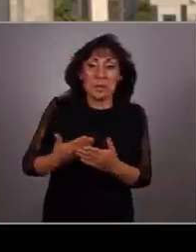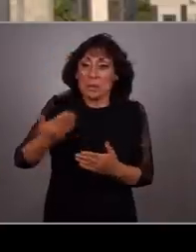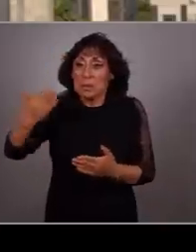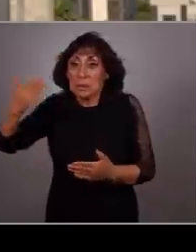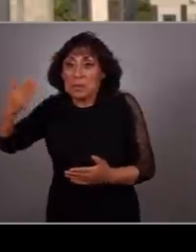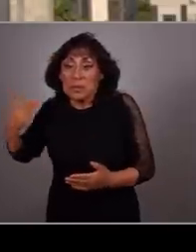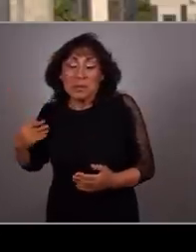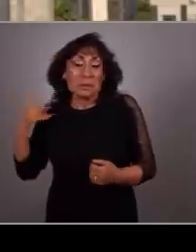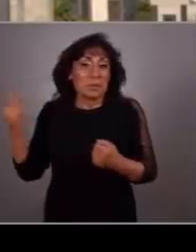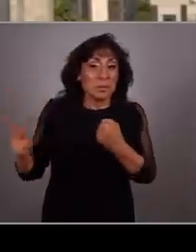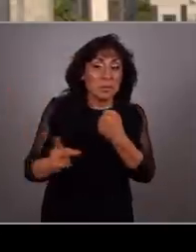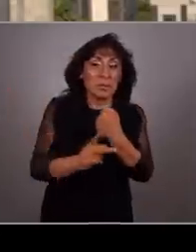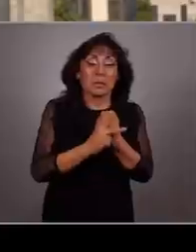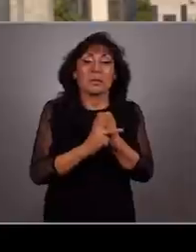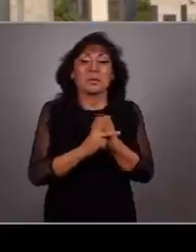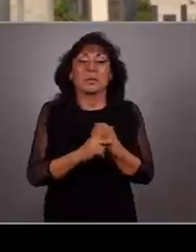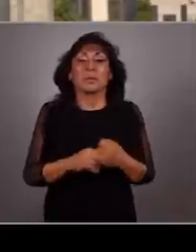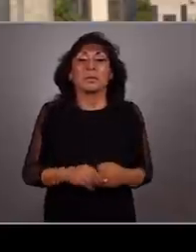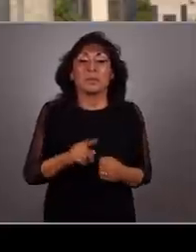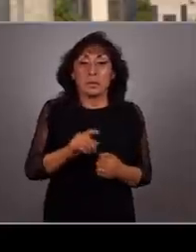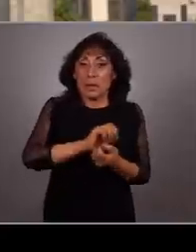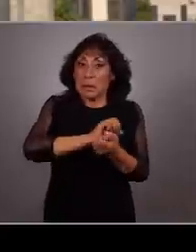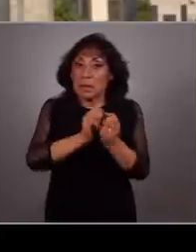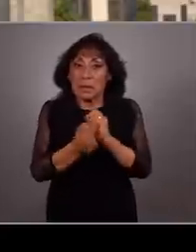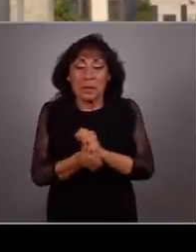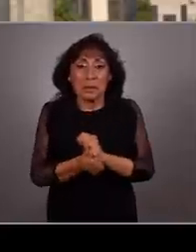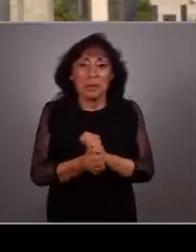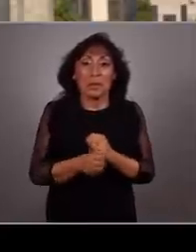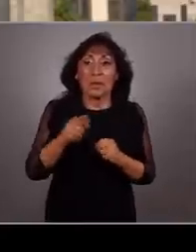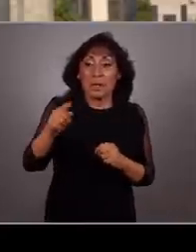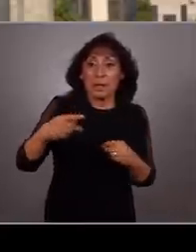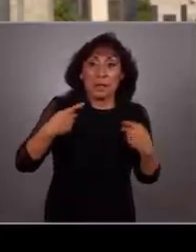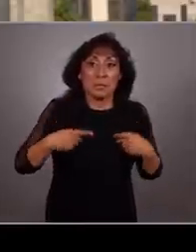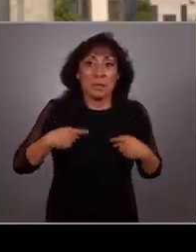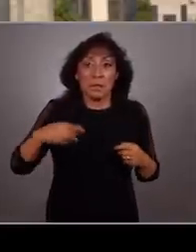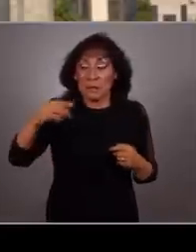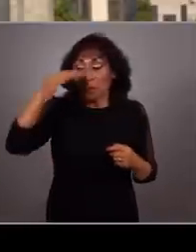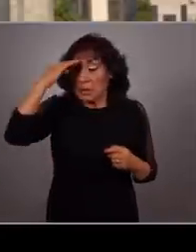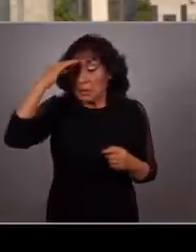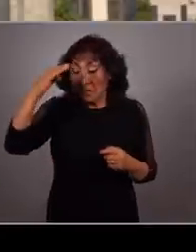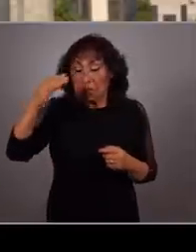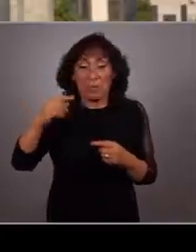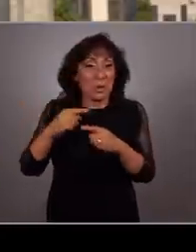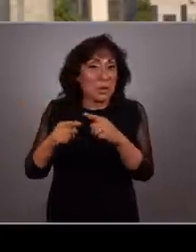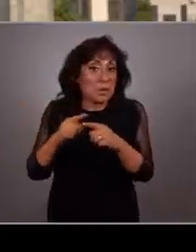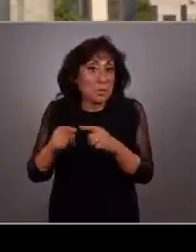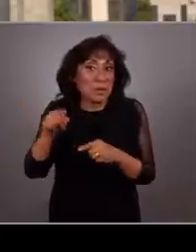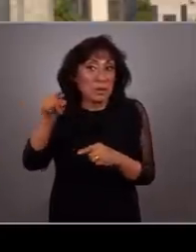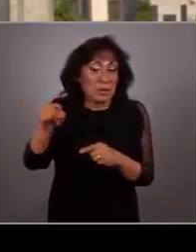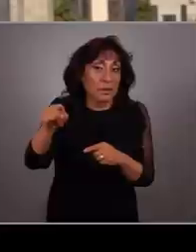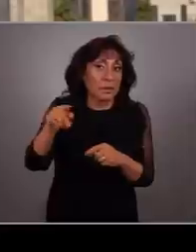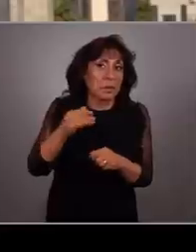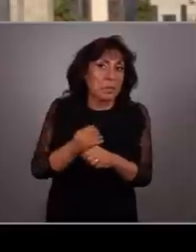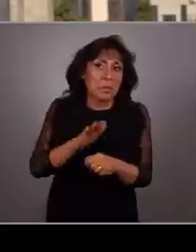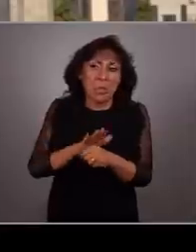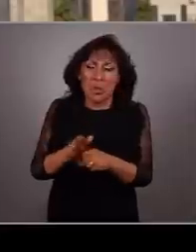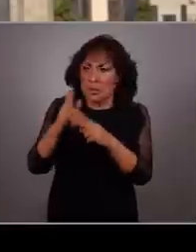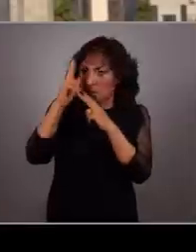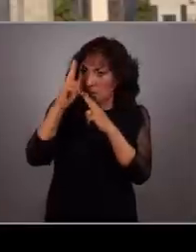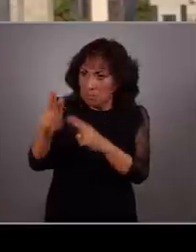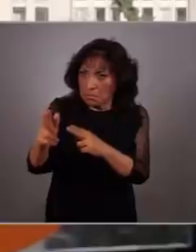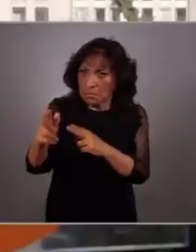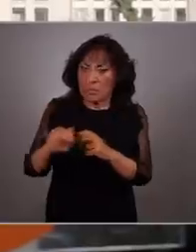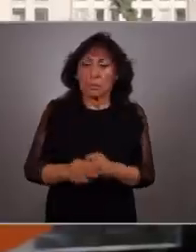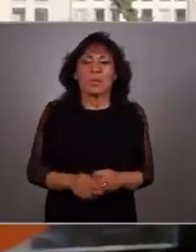forma y sentido a nuestro país. Una evolución que honra a quienes atrevieron a pensar distinto cuando eso parecía